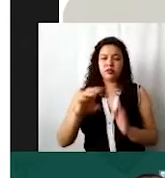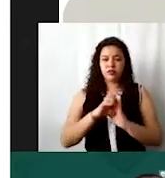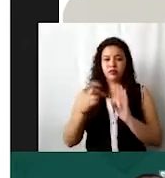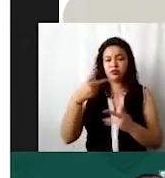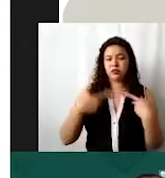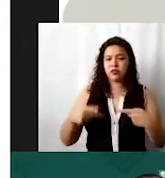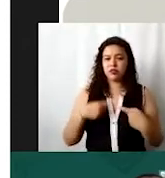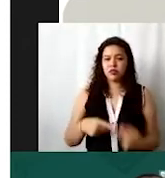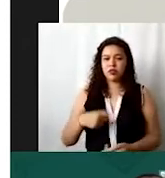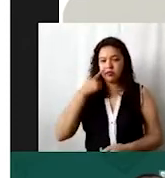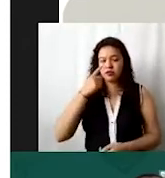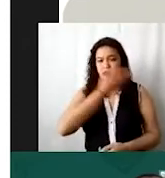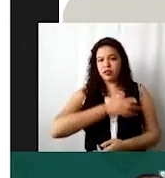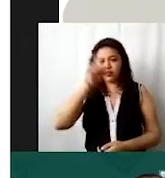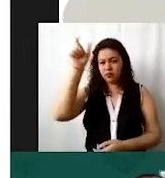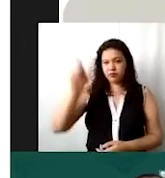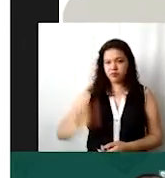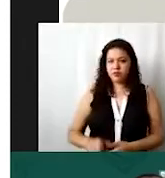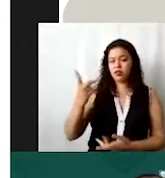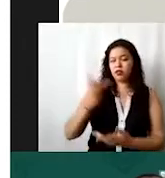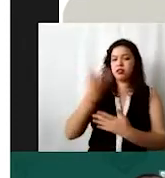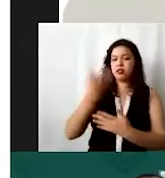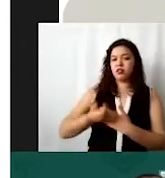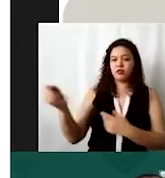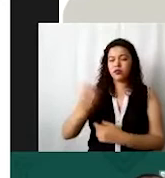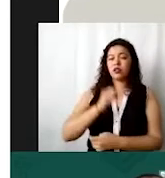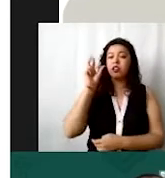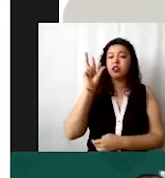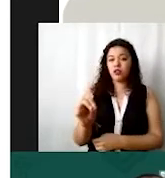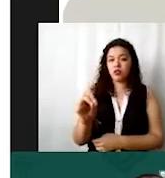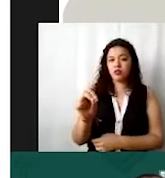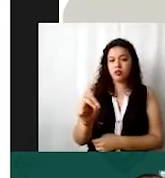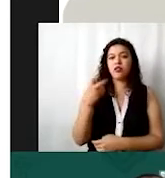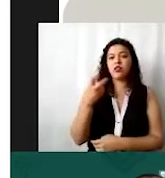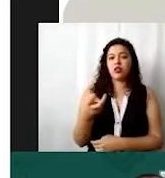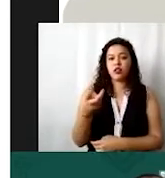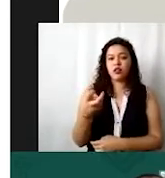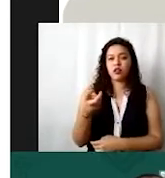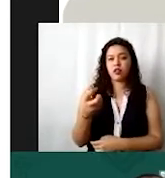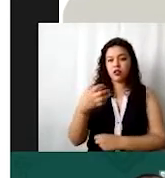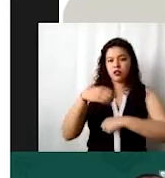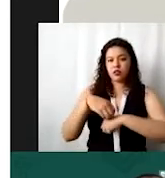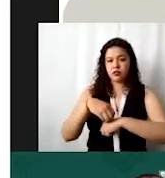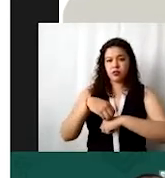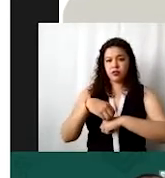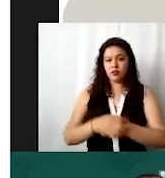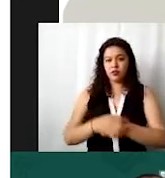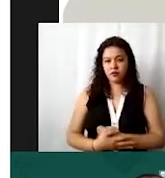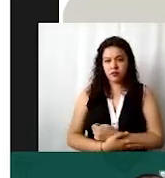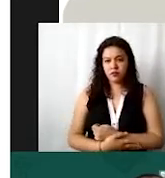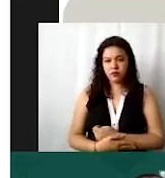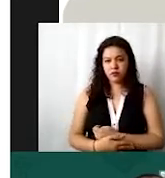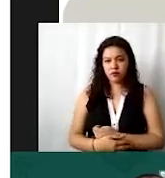se fijan en esta columna que dice asignado proyectos dicen no así es como les va a parecer a ustedes entonces como todo lo que tienen